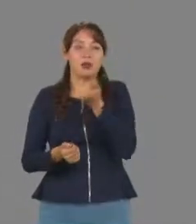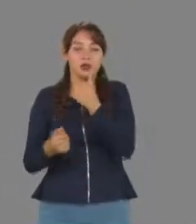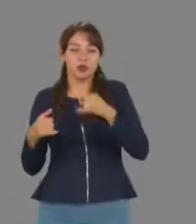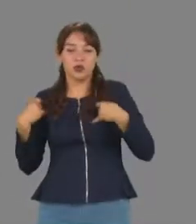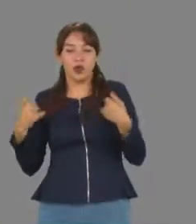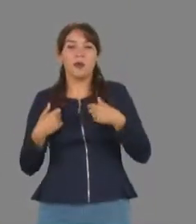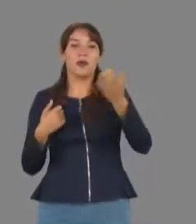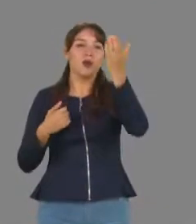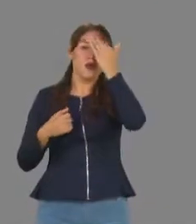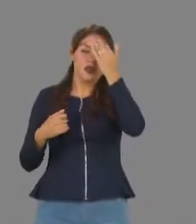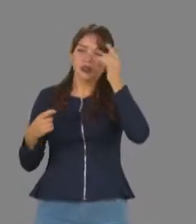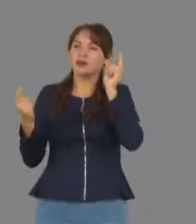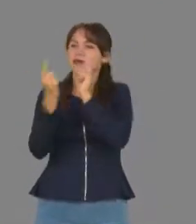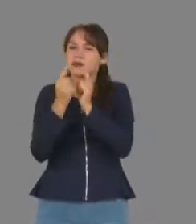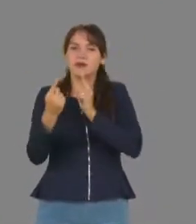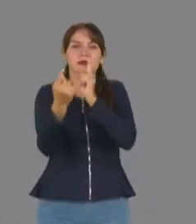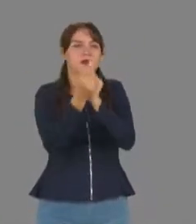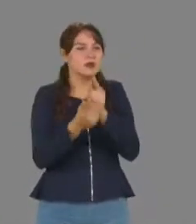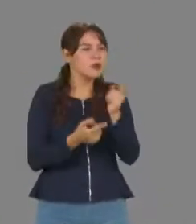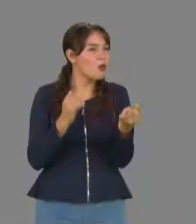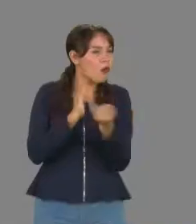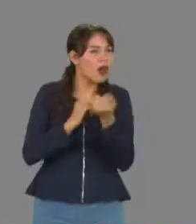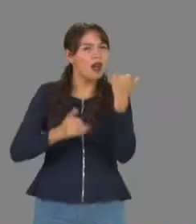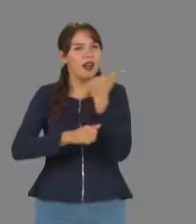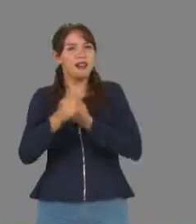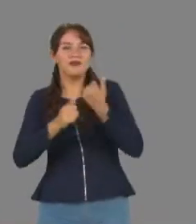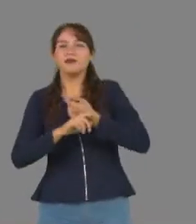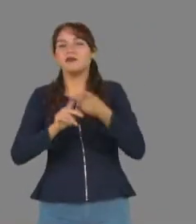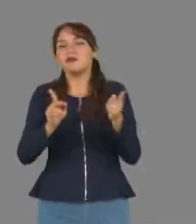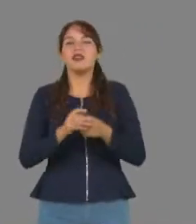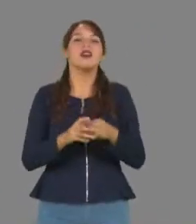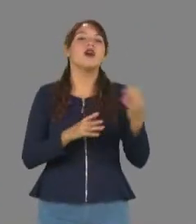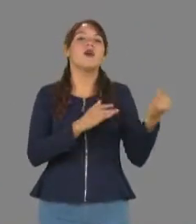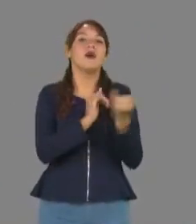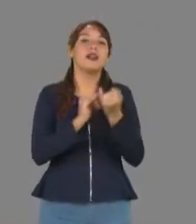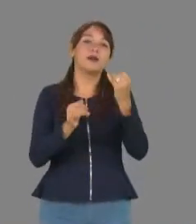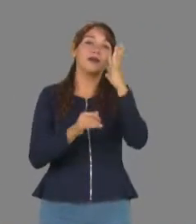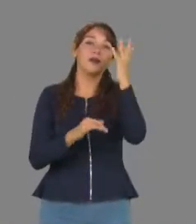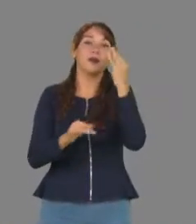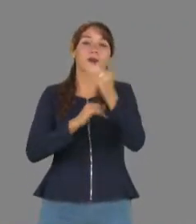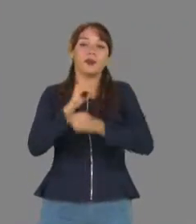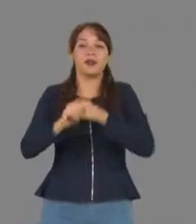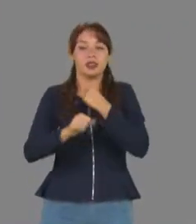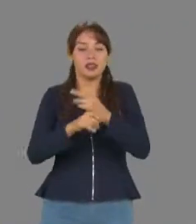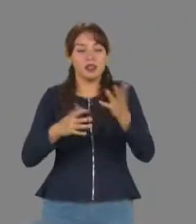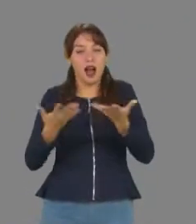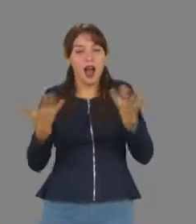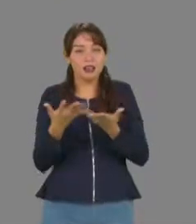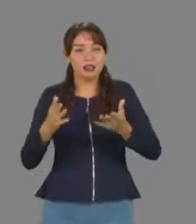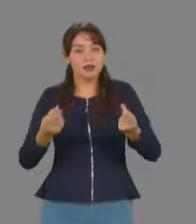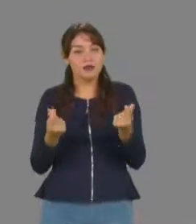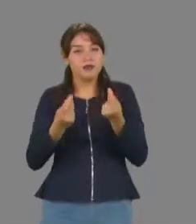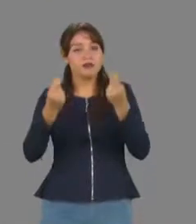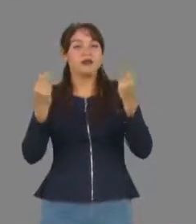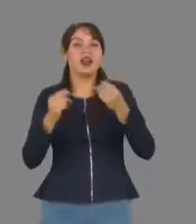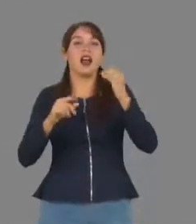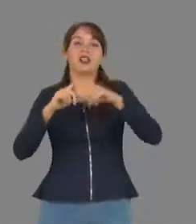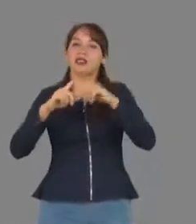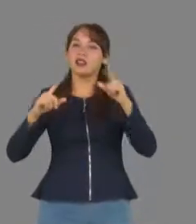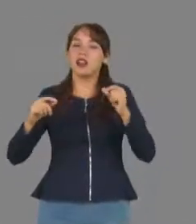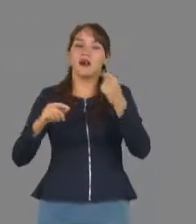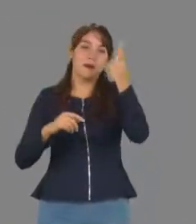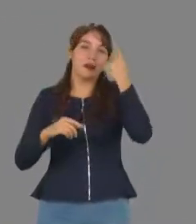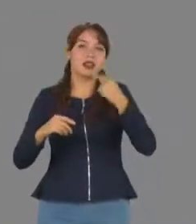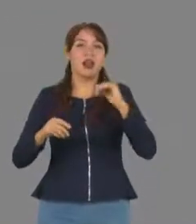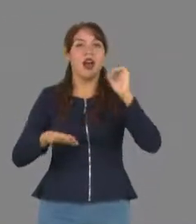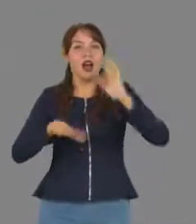convivir con compañeros de su nivel de estudios en Tamaulipas, además de generar oportunidades para trascender en el ámbito nacional a medida que avanzan